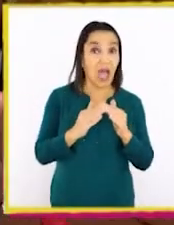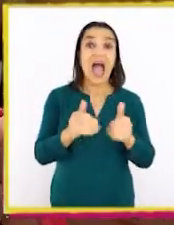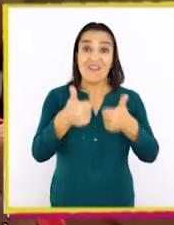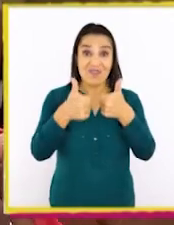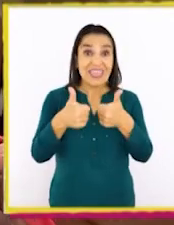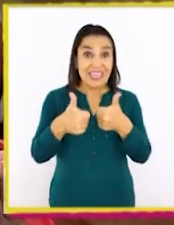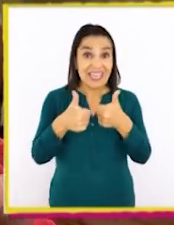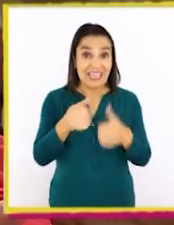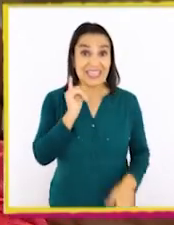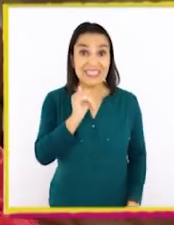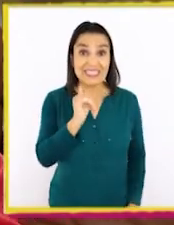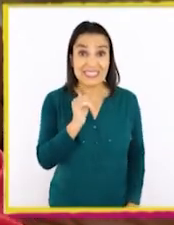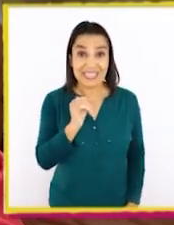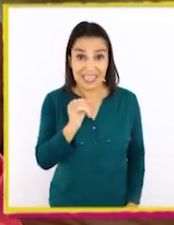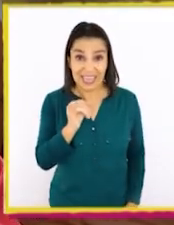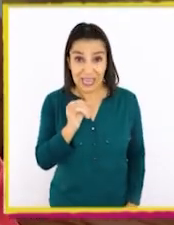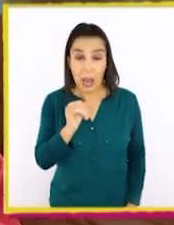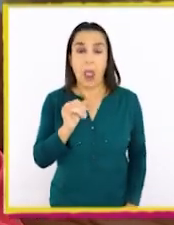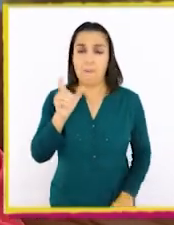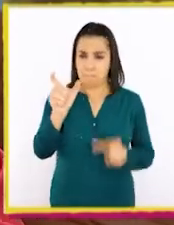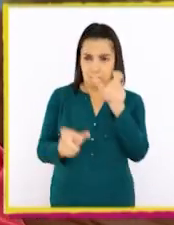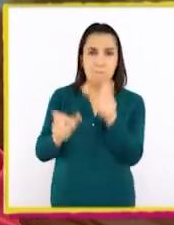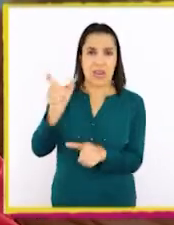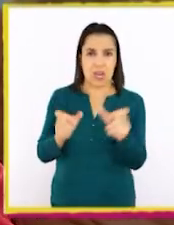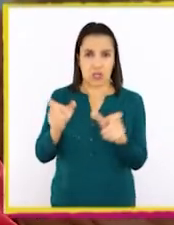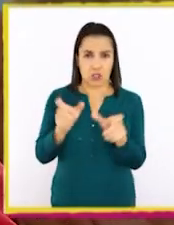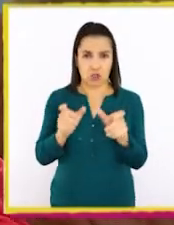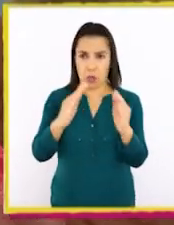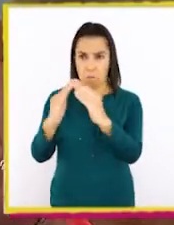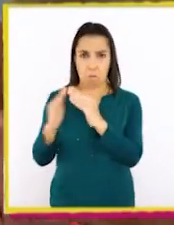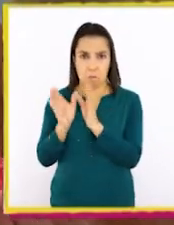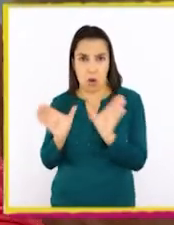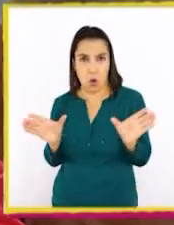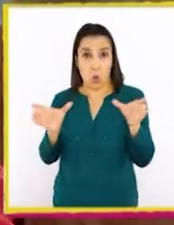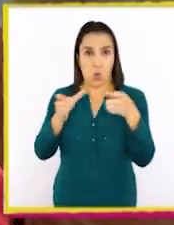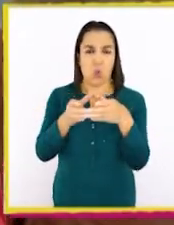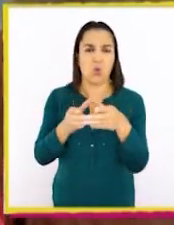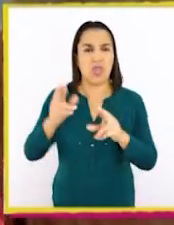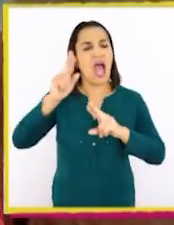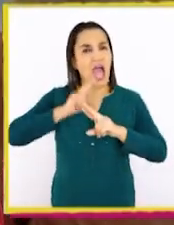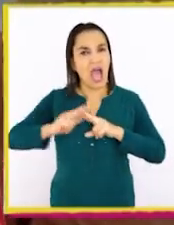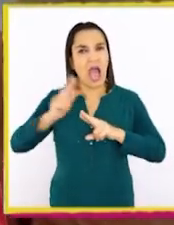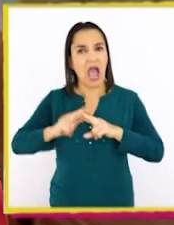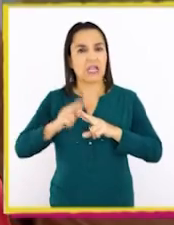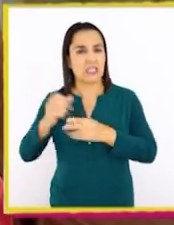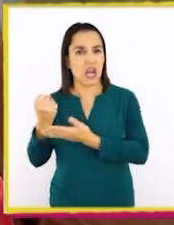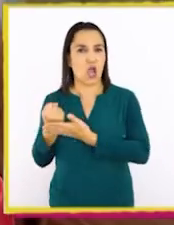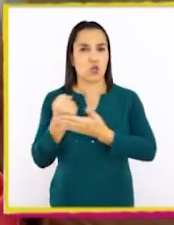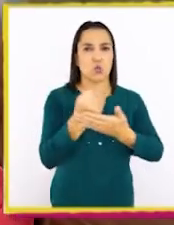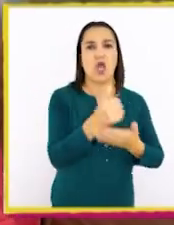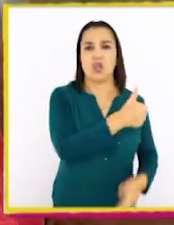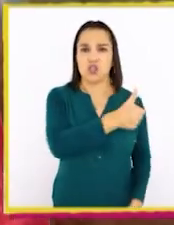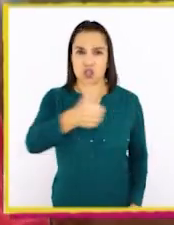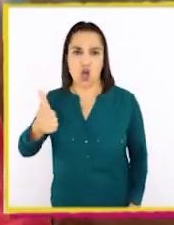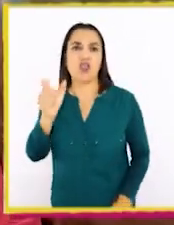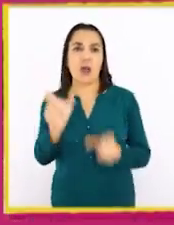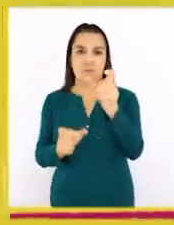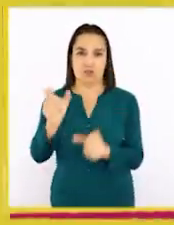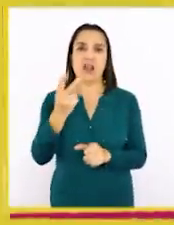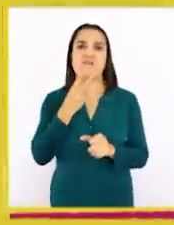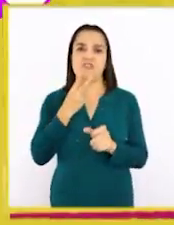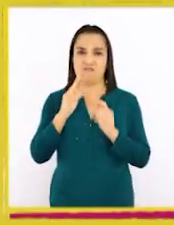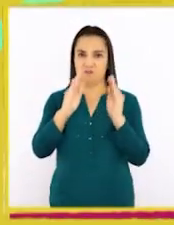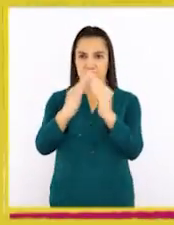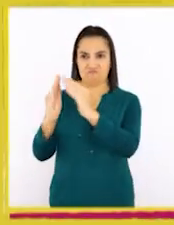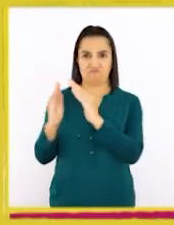¡Muy bien! Es un grupo de vecinos que se juntan para hacer cosas por el bien de todos los que viven en el